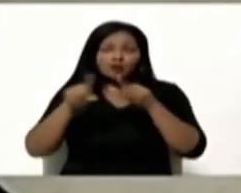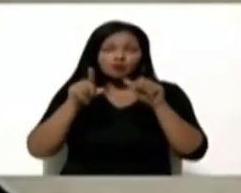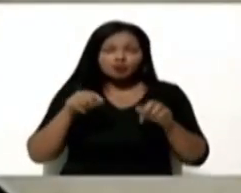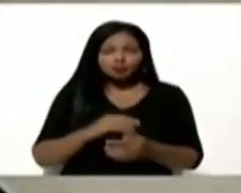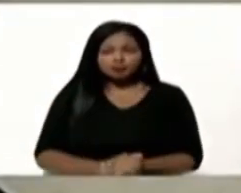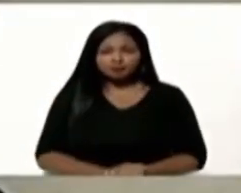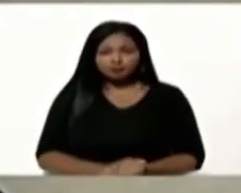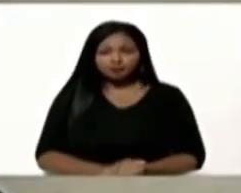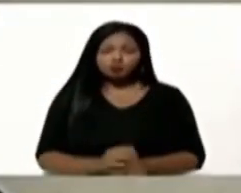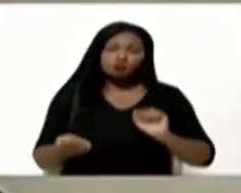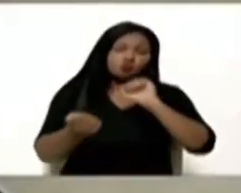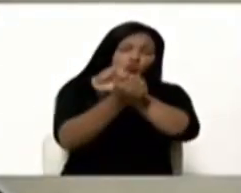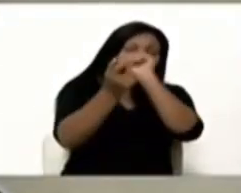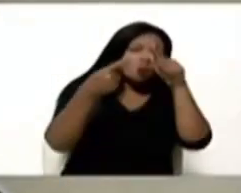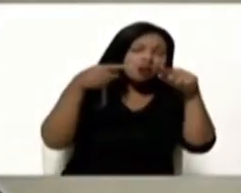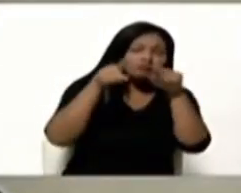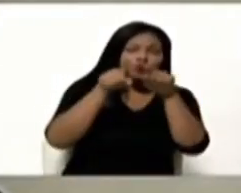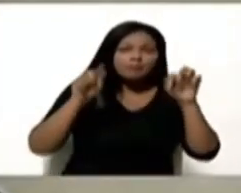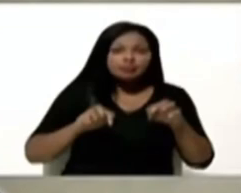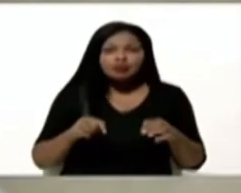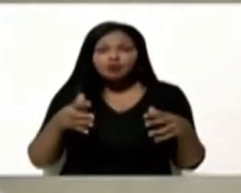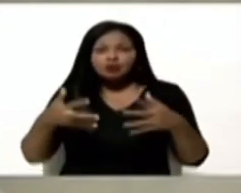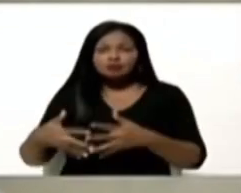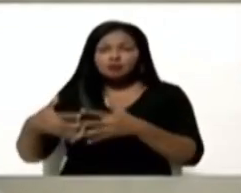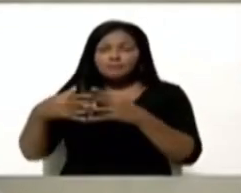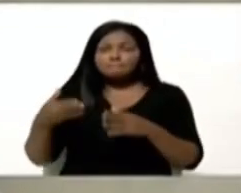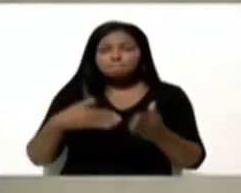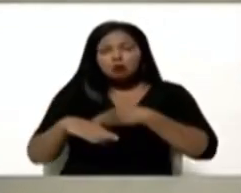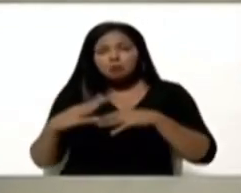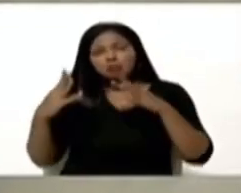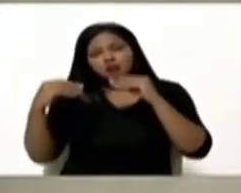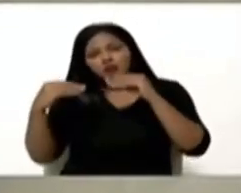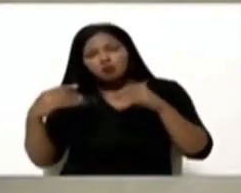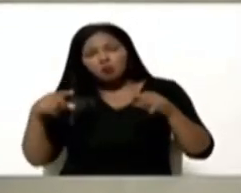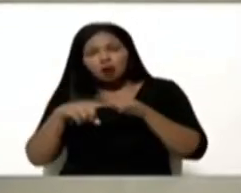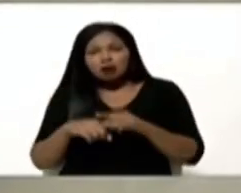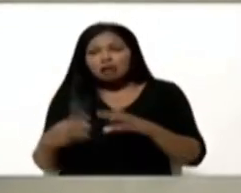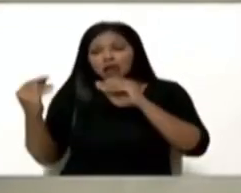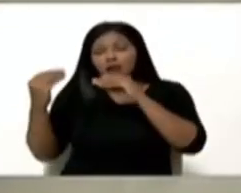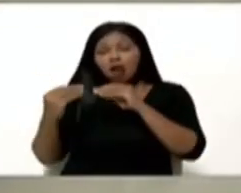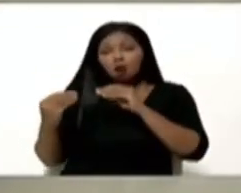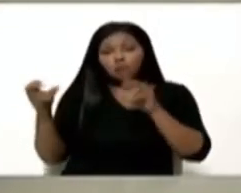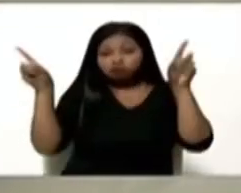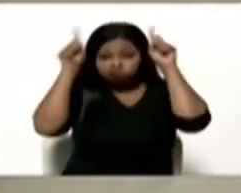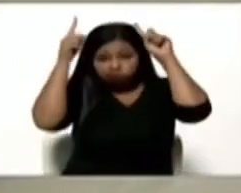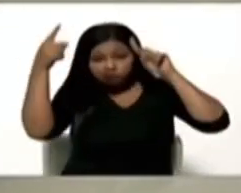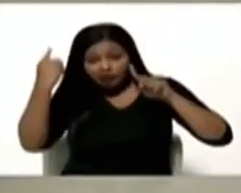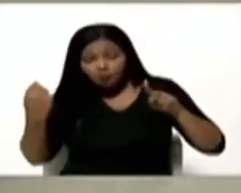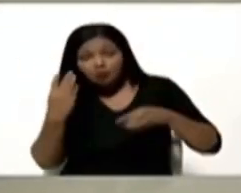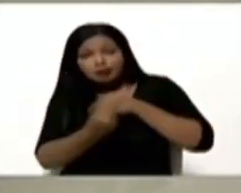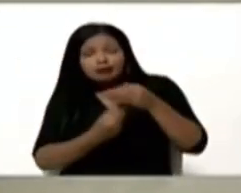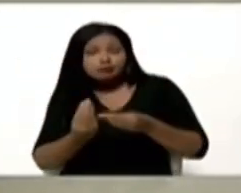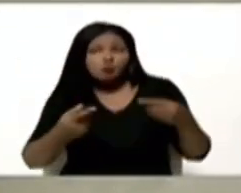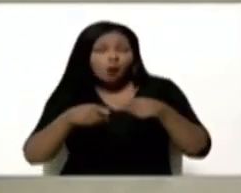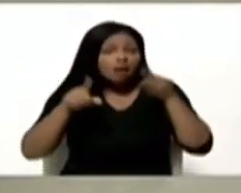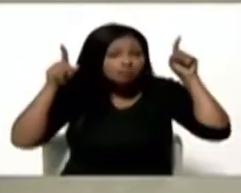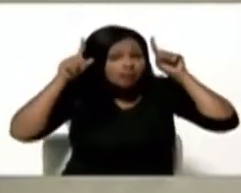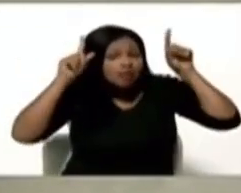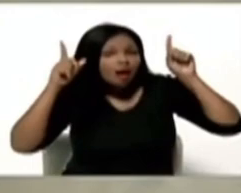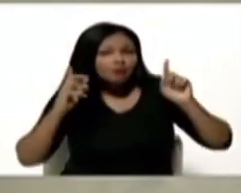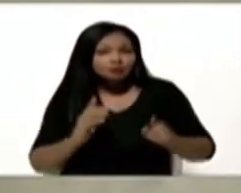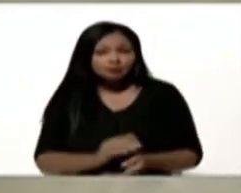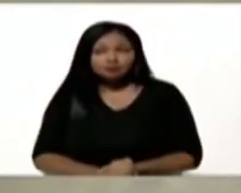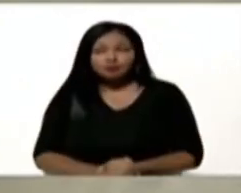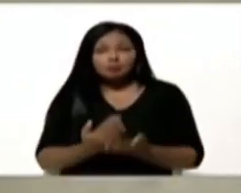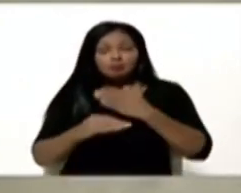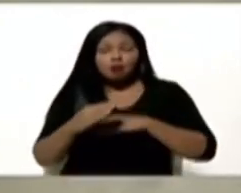con los esclavos del gobierno de Estados Unidos. Vamos a dialogar. Hay que dialogar hasta con el diablo. Claro que vamos a dialogar con el diablo. Vamos con